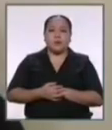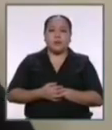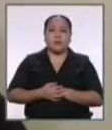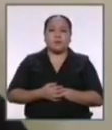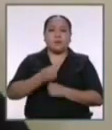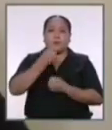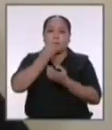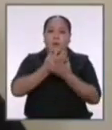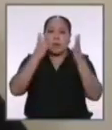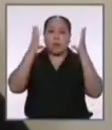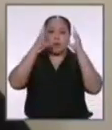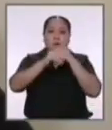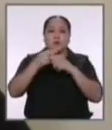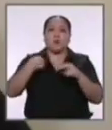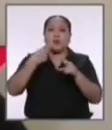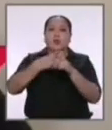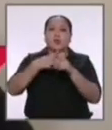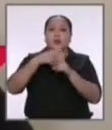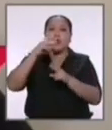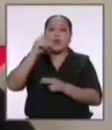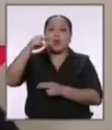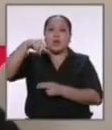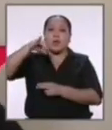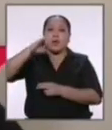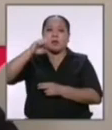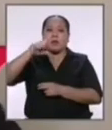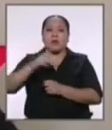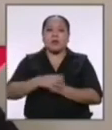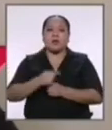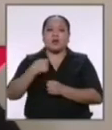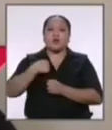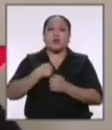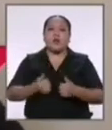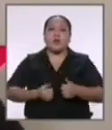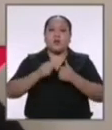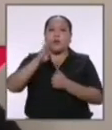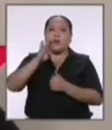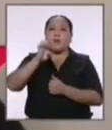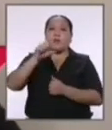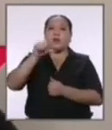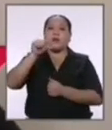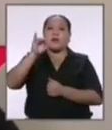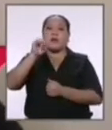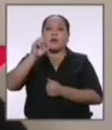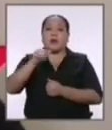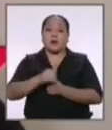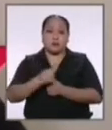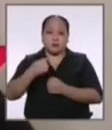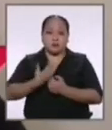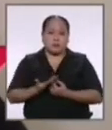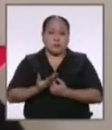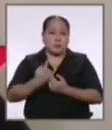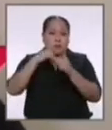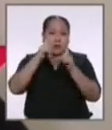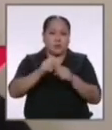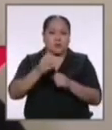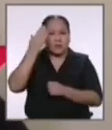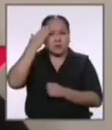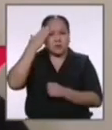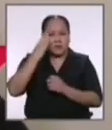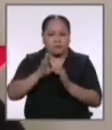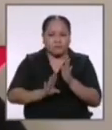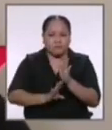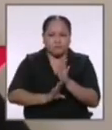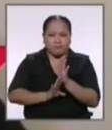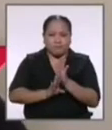buenas noches mi nombre es Daniel Mendoza vivo en Bélgica y mi pregunta es la siguiente sabiendo que sin ciencia no hay progreso